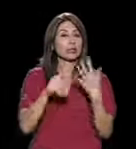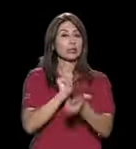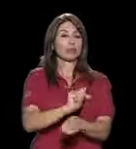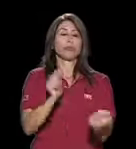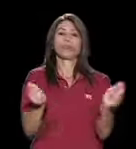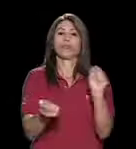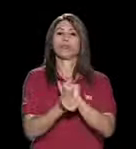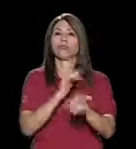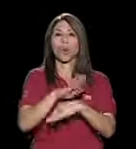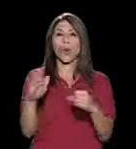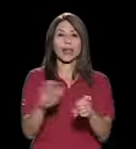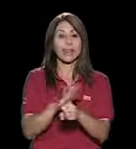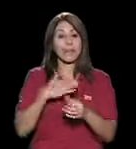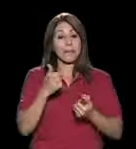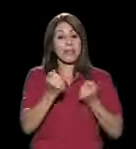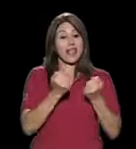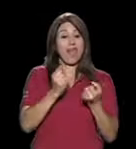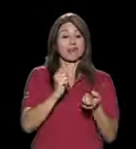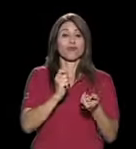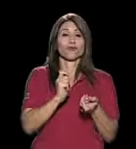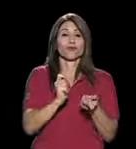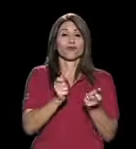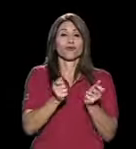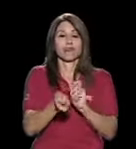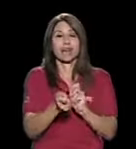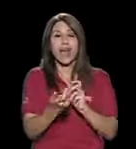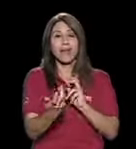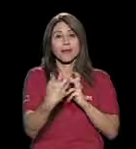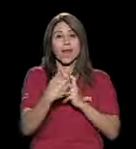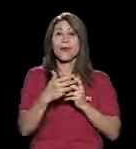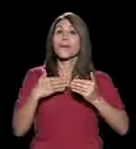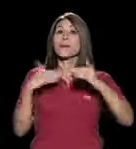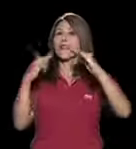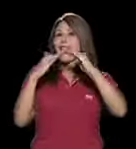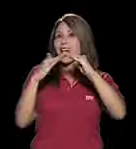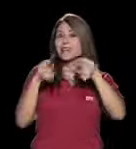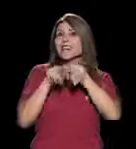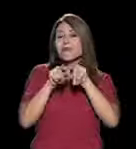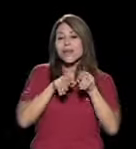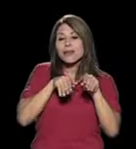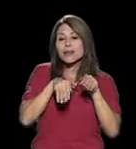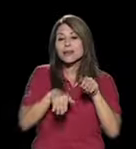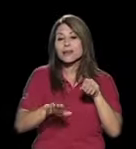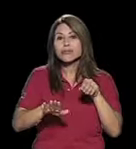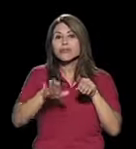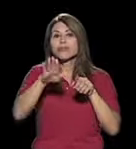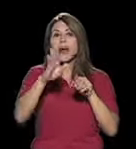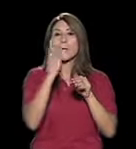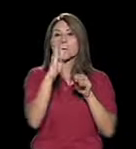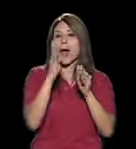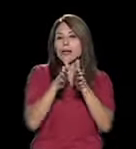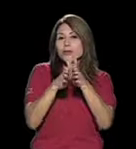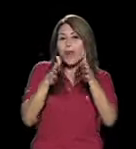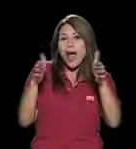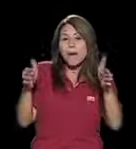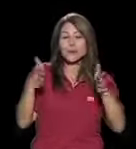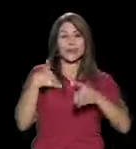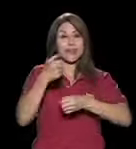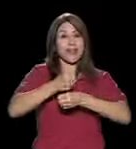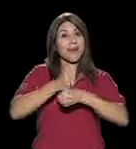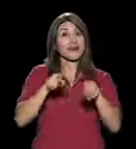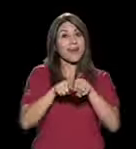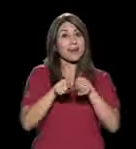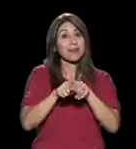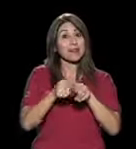tuve que adaptar mi carro, tuve, la casa está 100% adaptada, con rampas, baños más amplios, mi trabajo también,